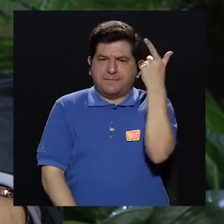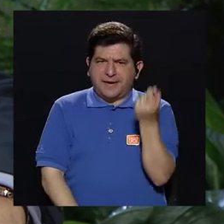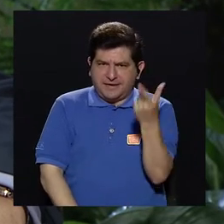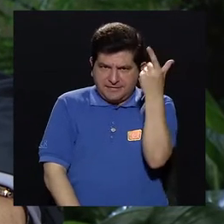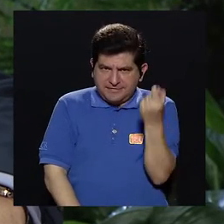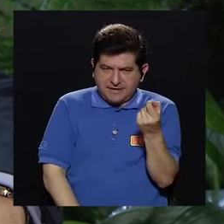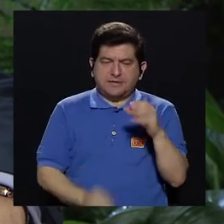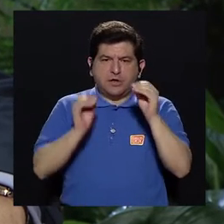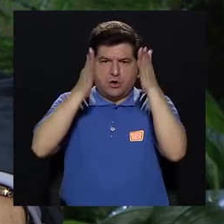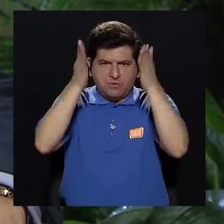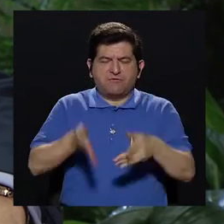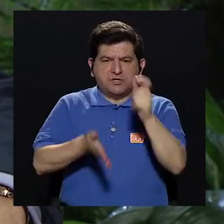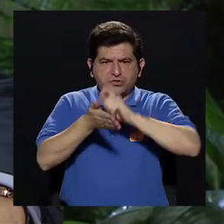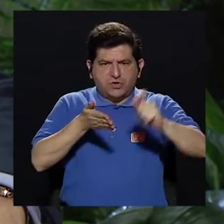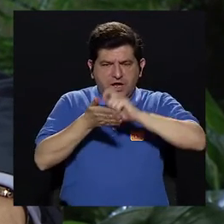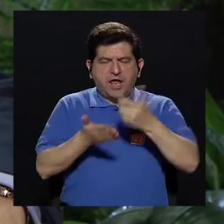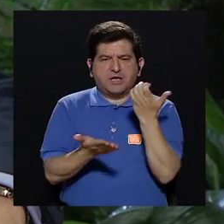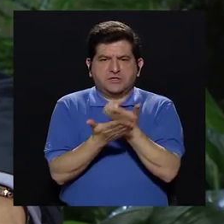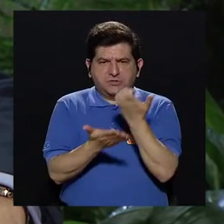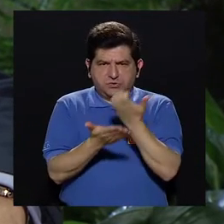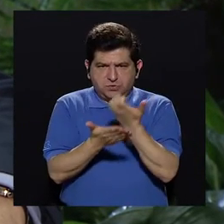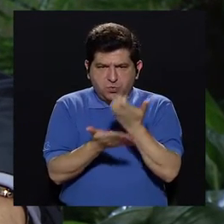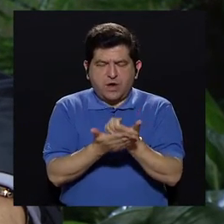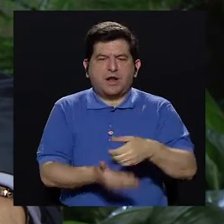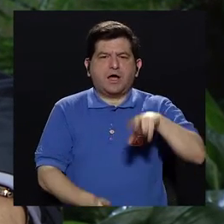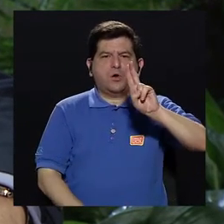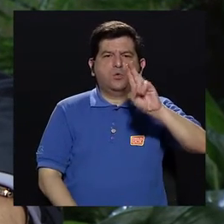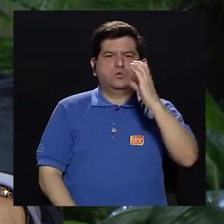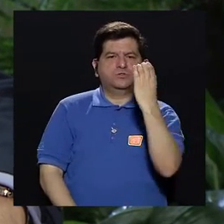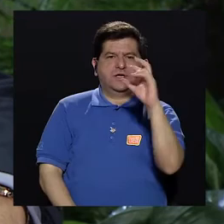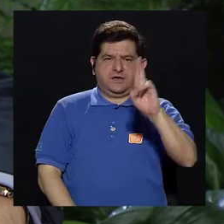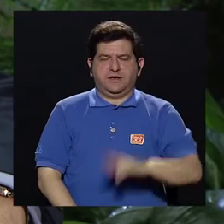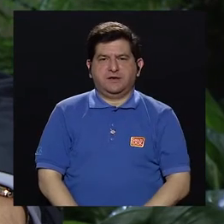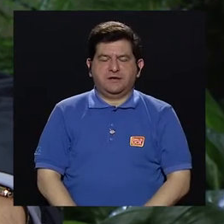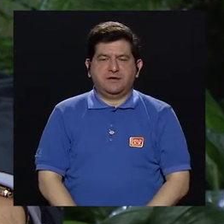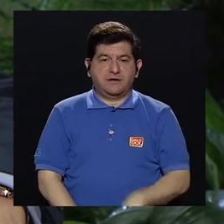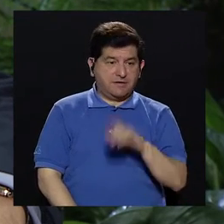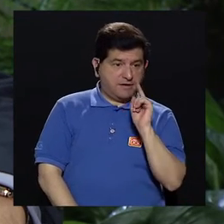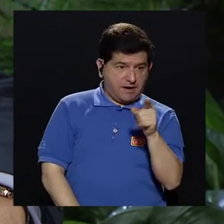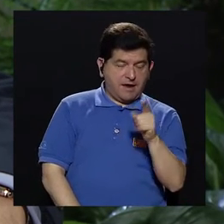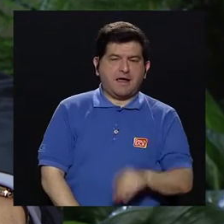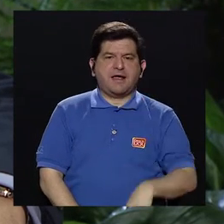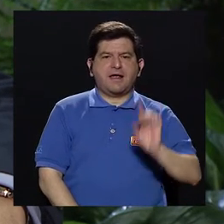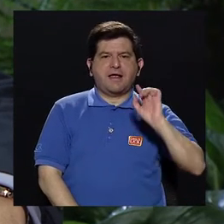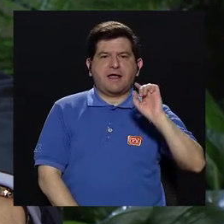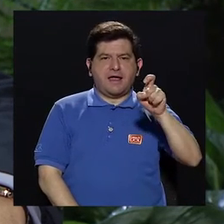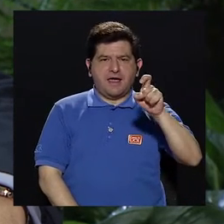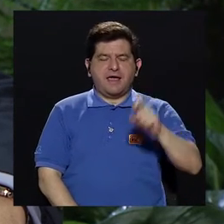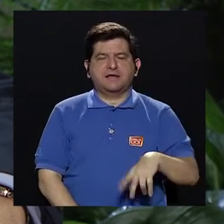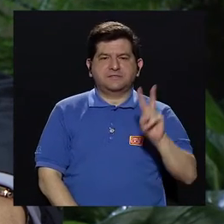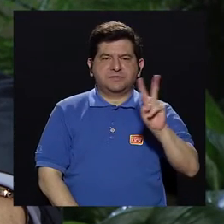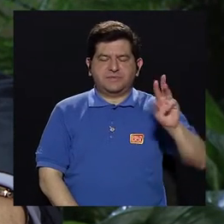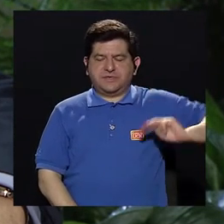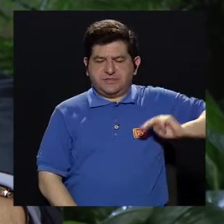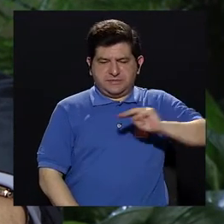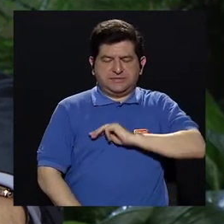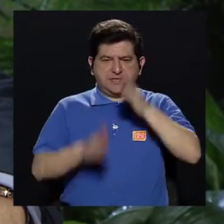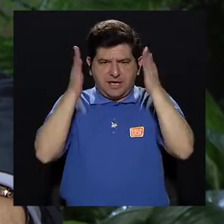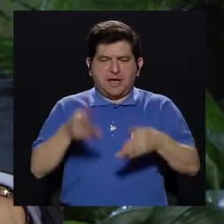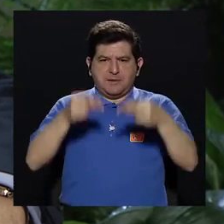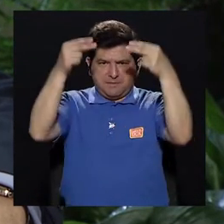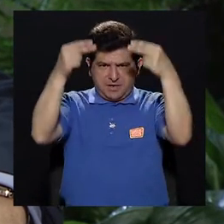pensiones y es profesor en la Escuela de Economía de la Universidad de Costa Rica. El señor Ramos es ex viceministro de Hacienda.